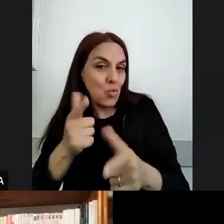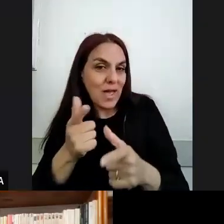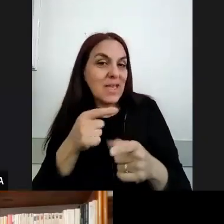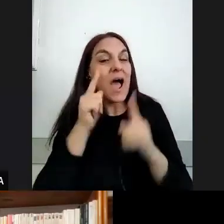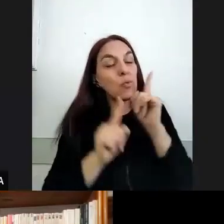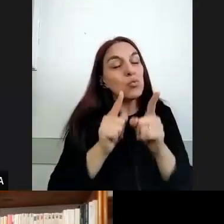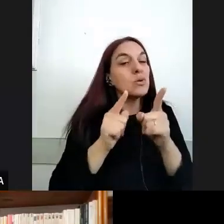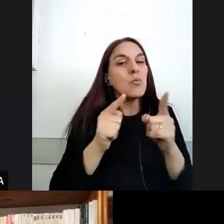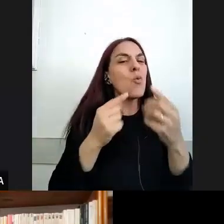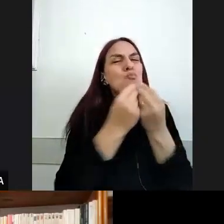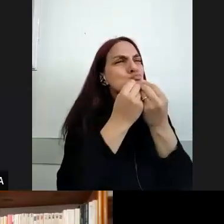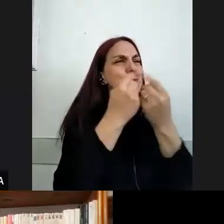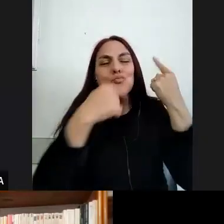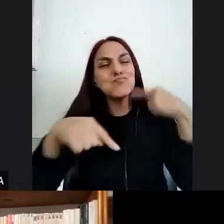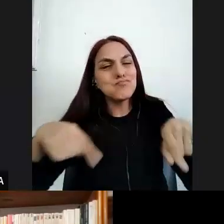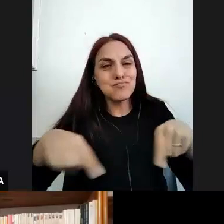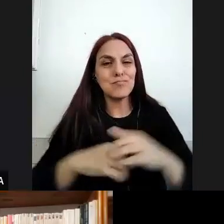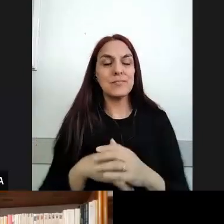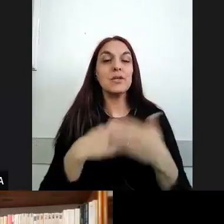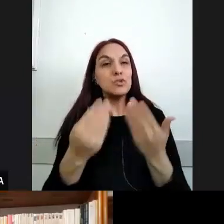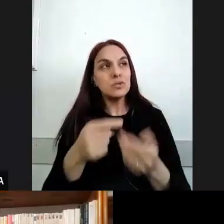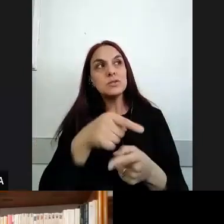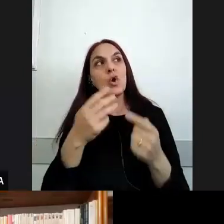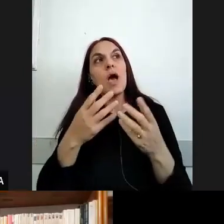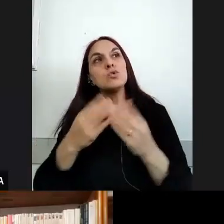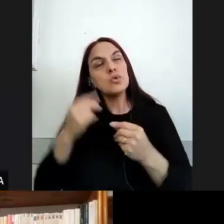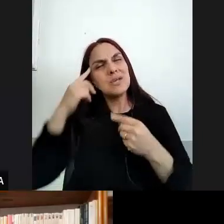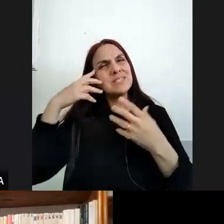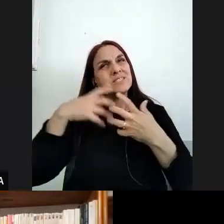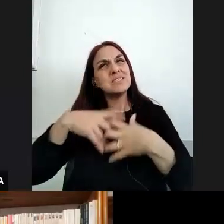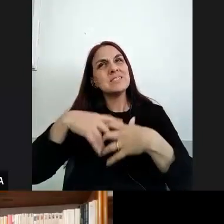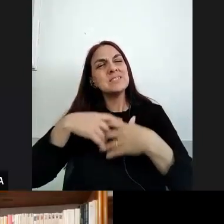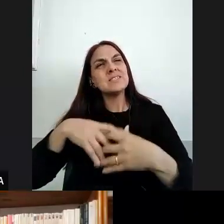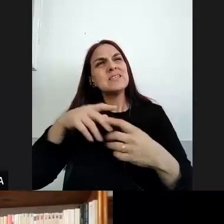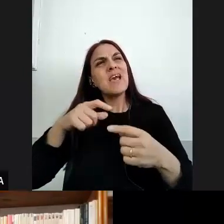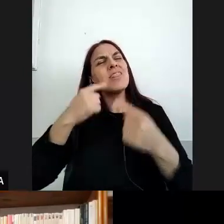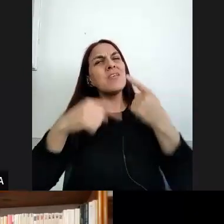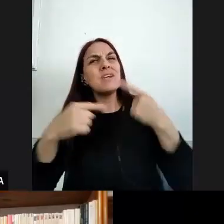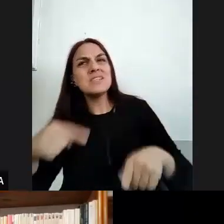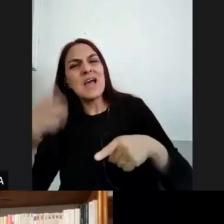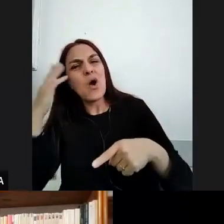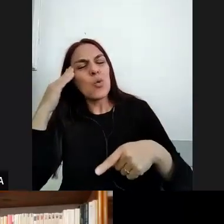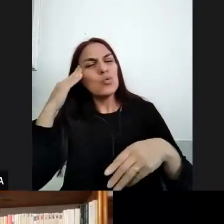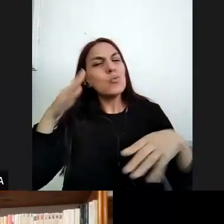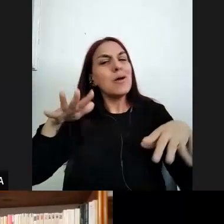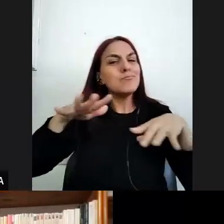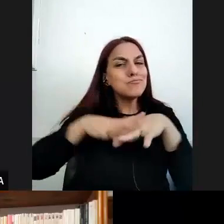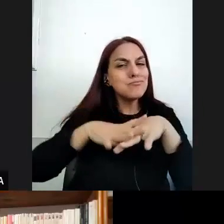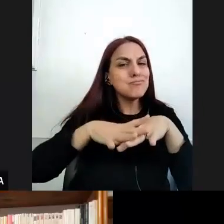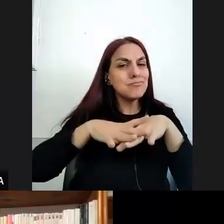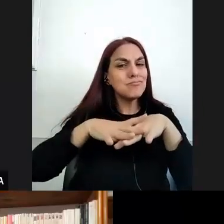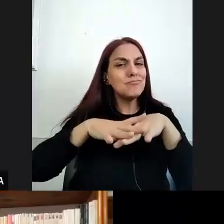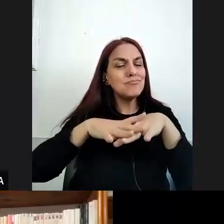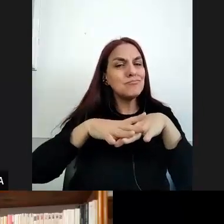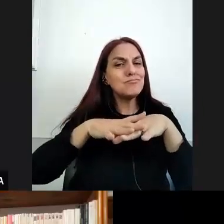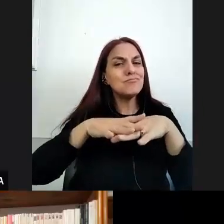es el desafío de poder tensionar y pensar la diversidad y la interculturalidad en la especificidad de los